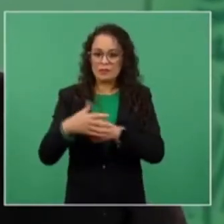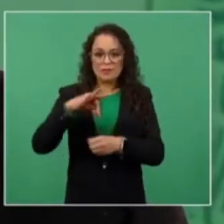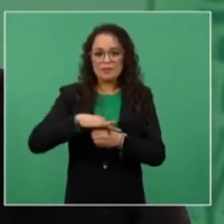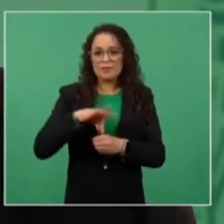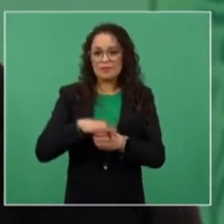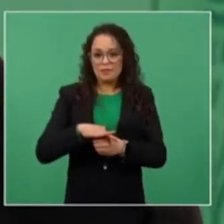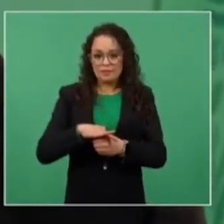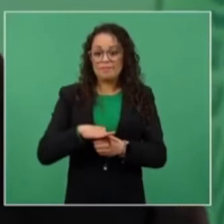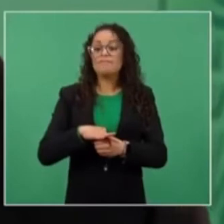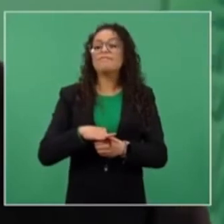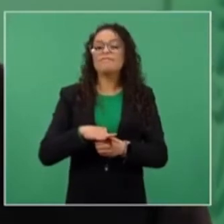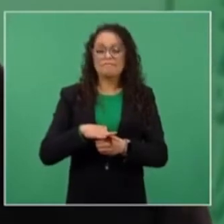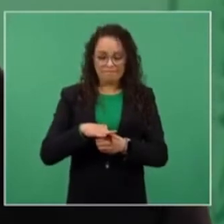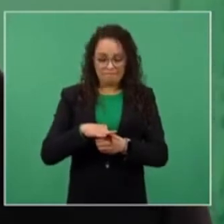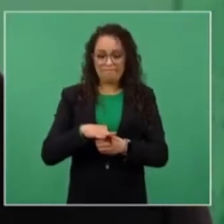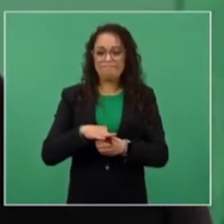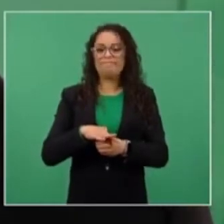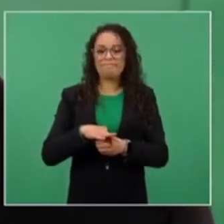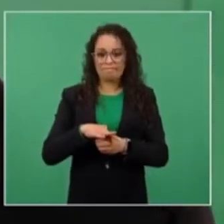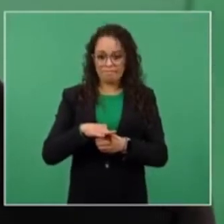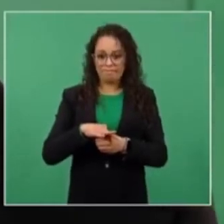y está vigente